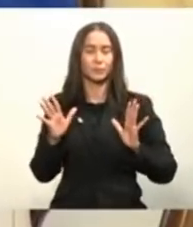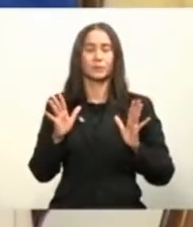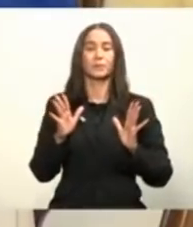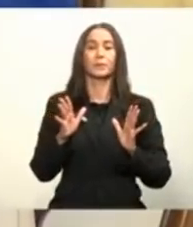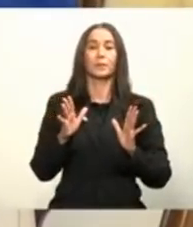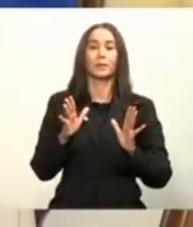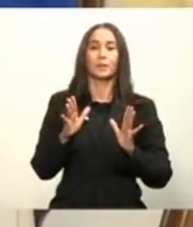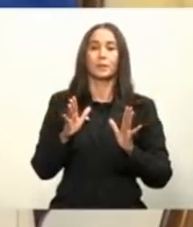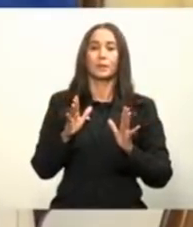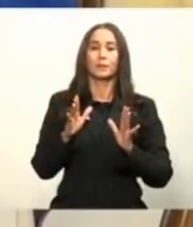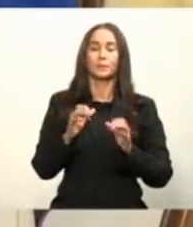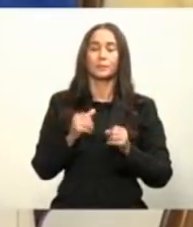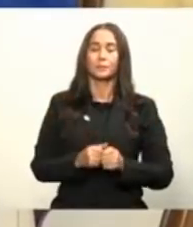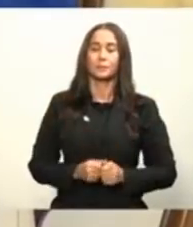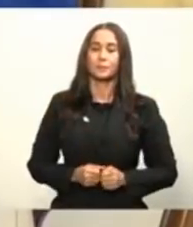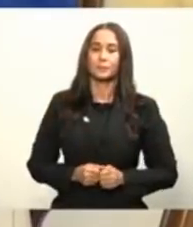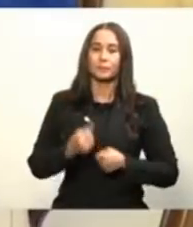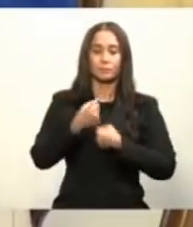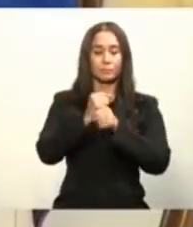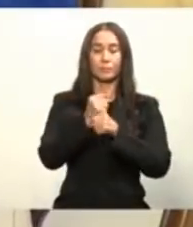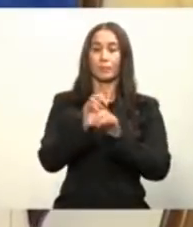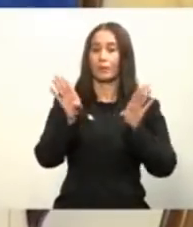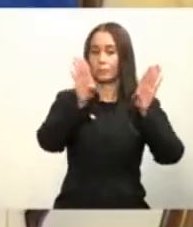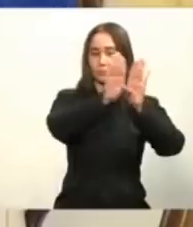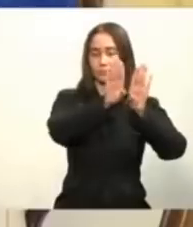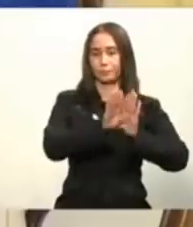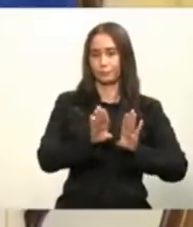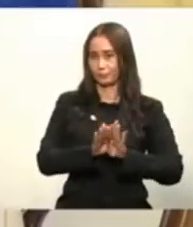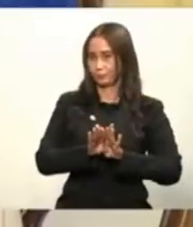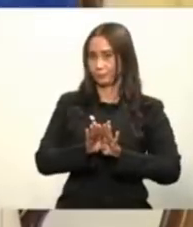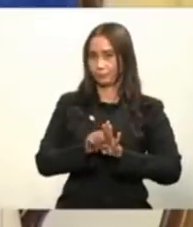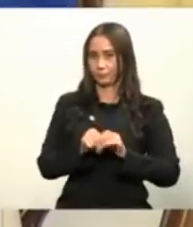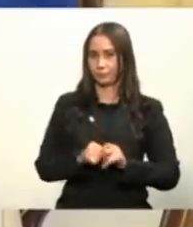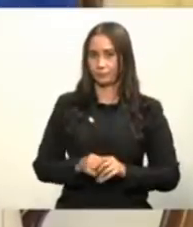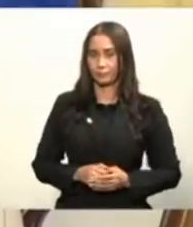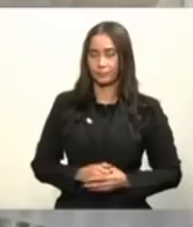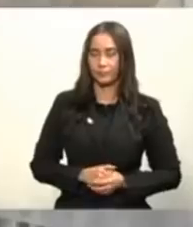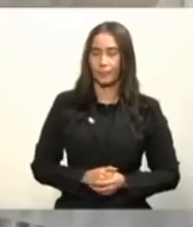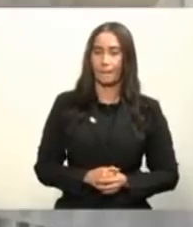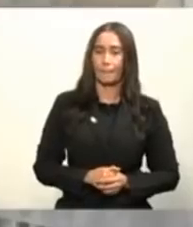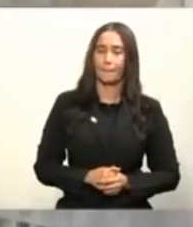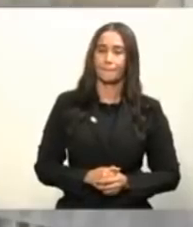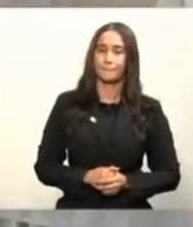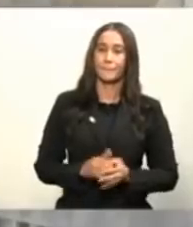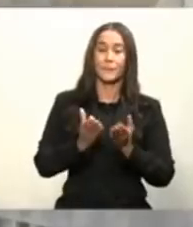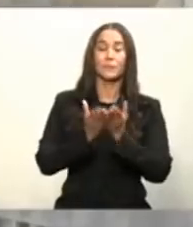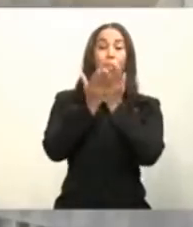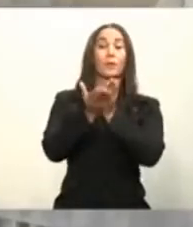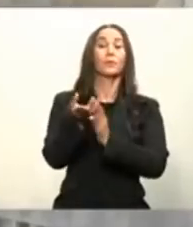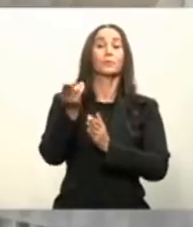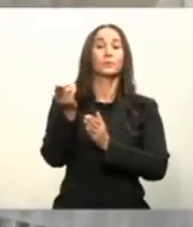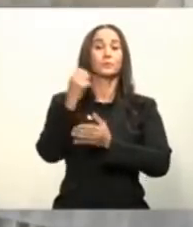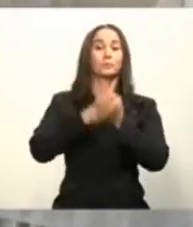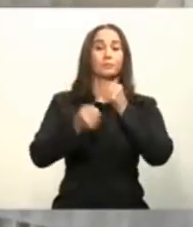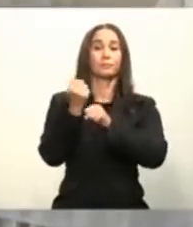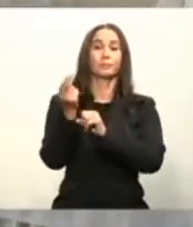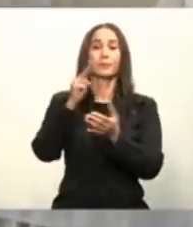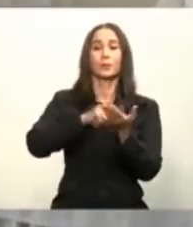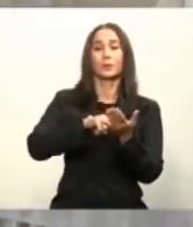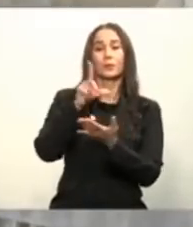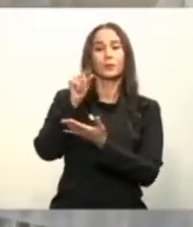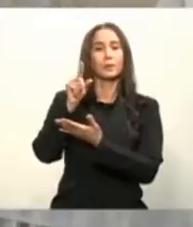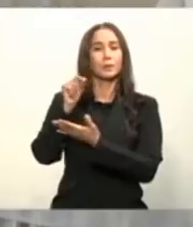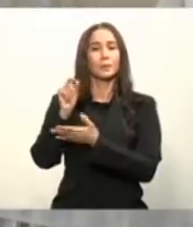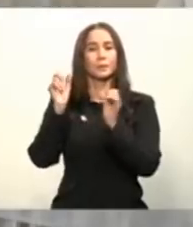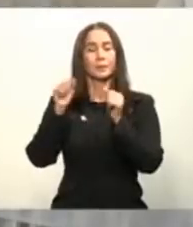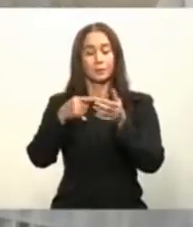fábrica estaba cerrada, todo tipo de petición. En octubre del 2020, conseguimos la